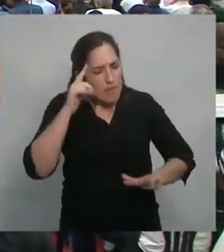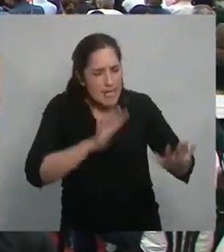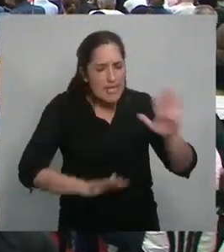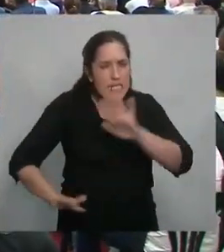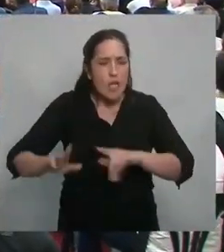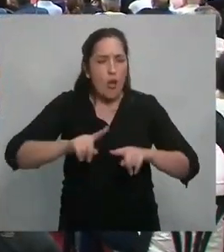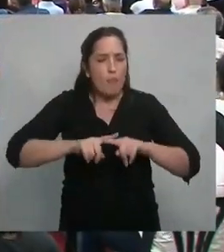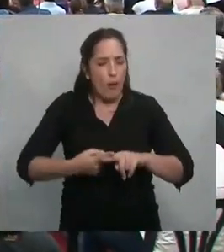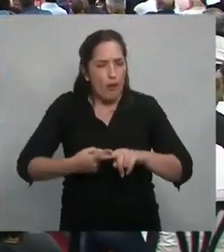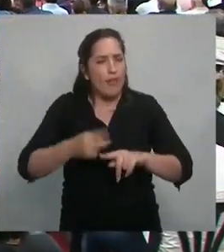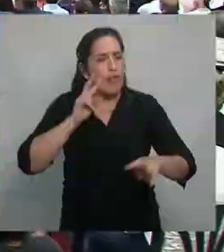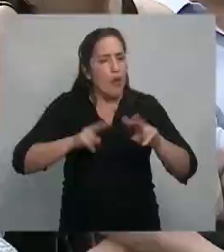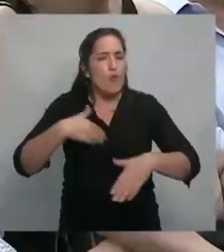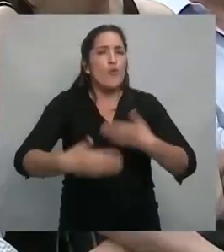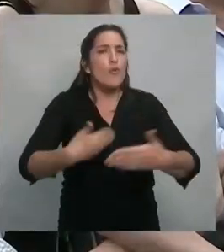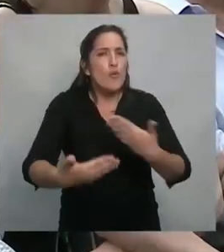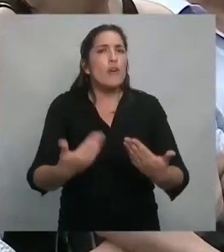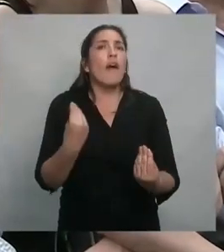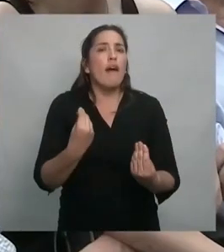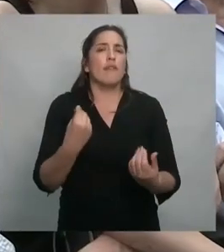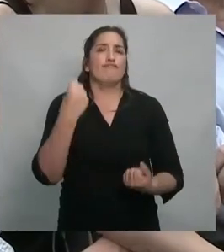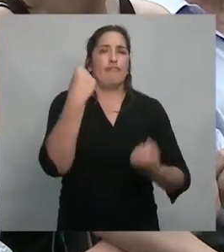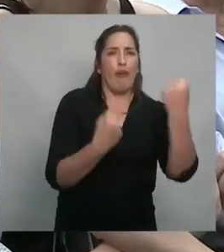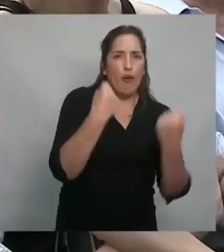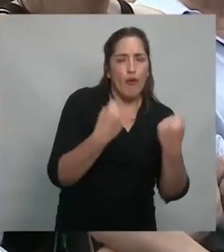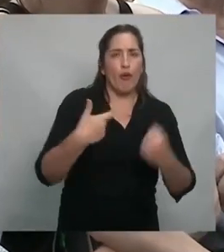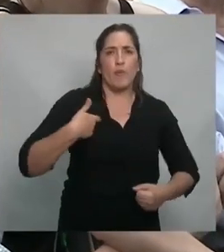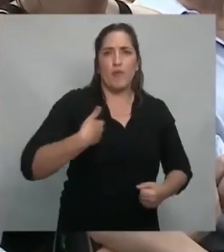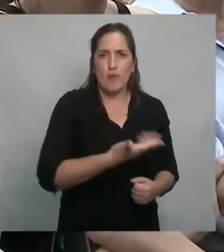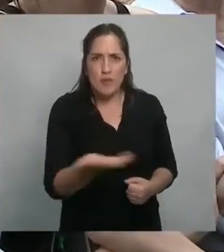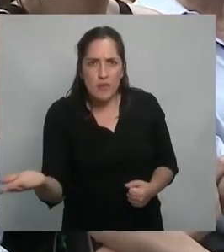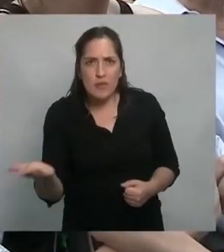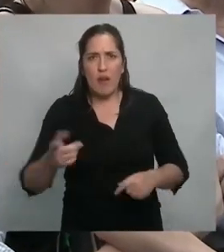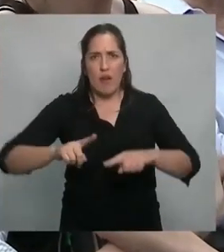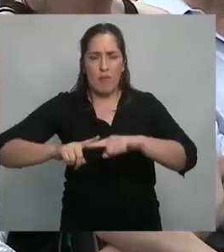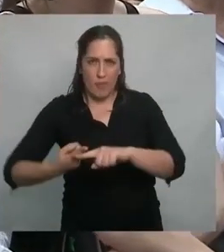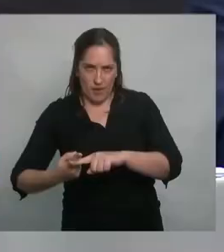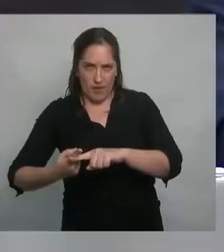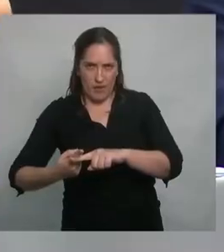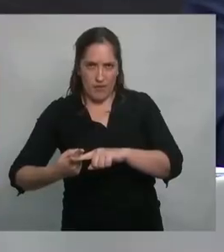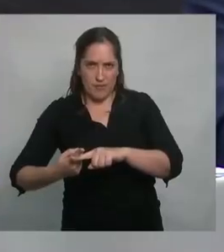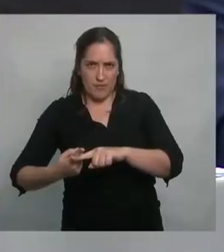política, con consecuencias económicas, sociales y políticas.